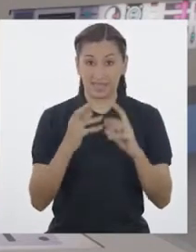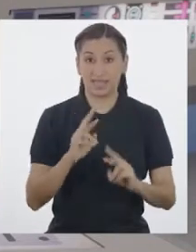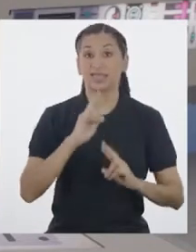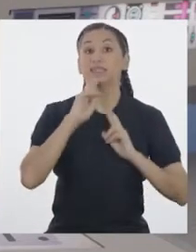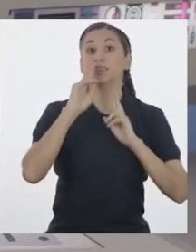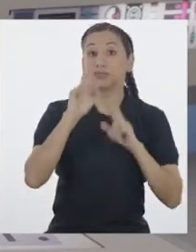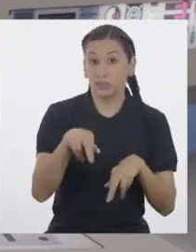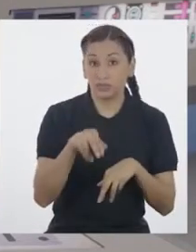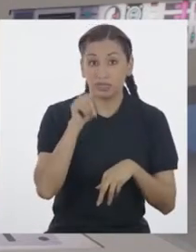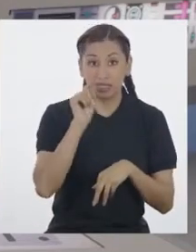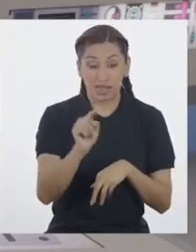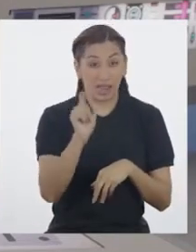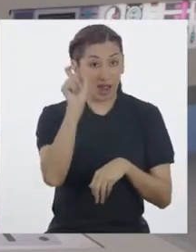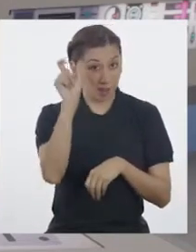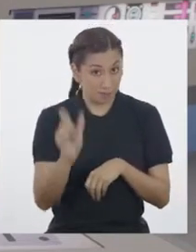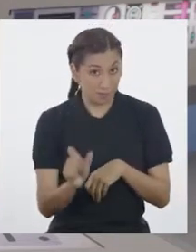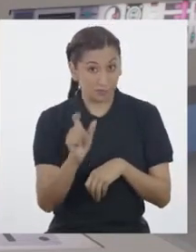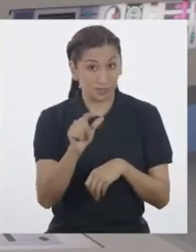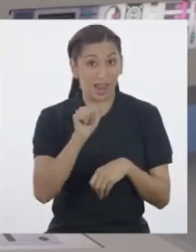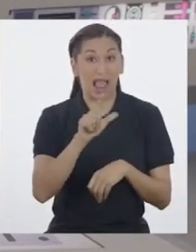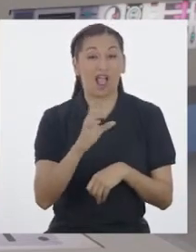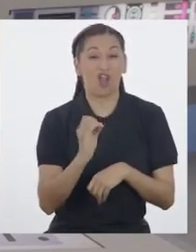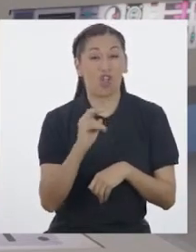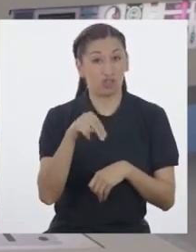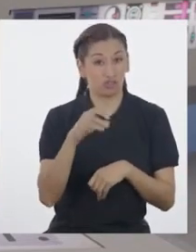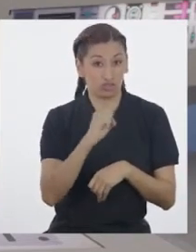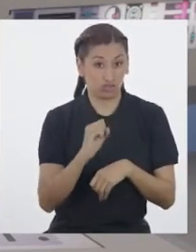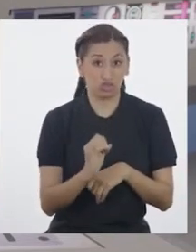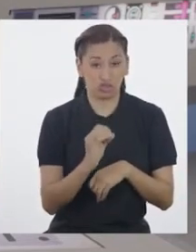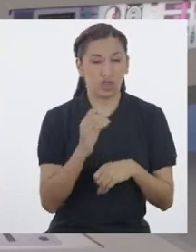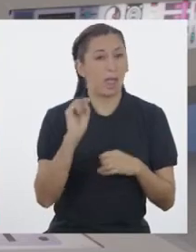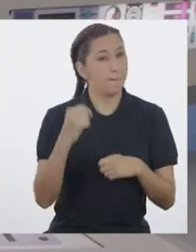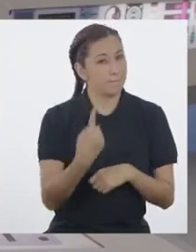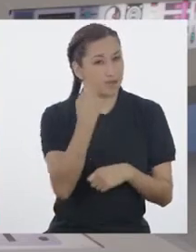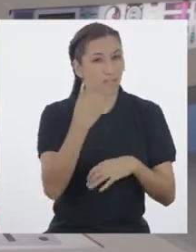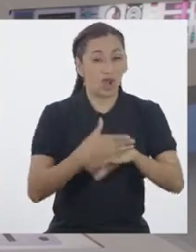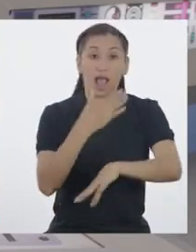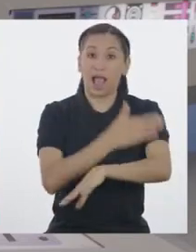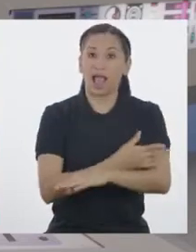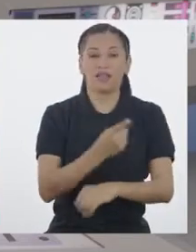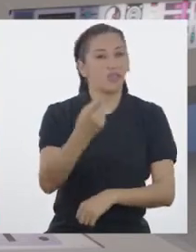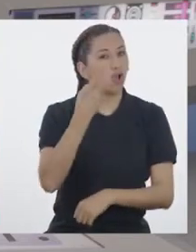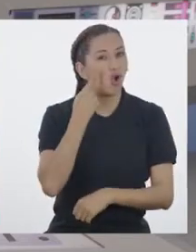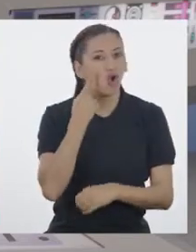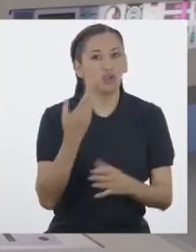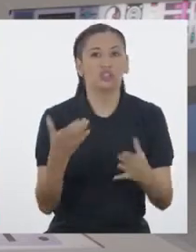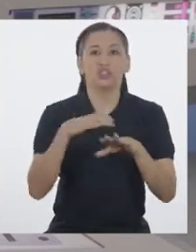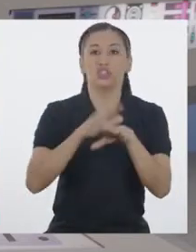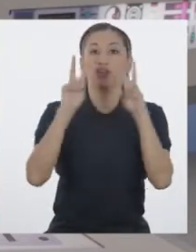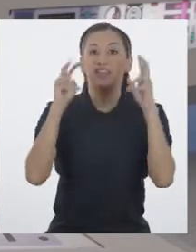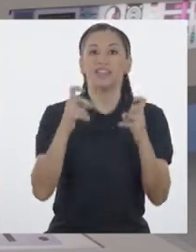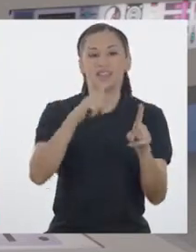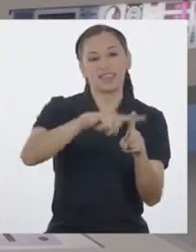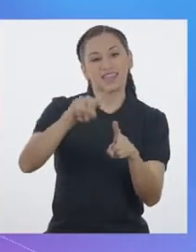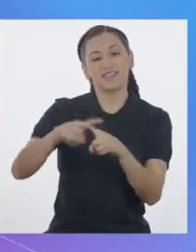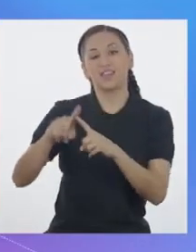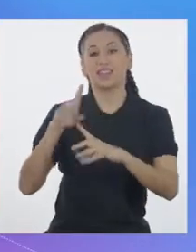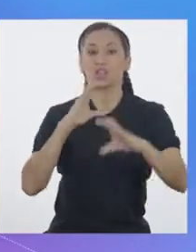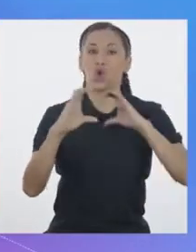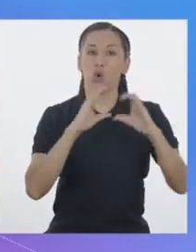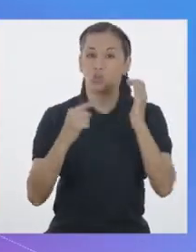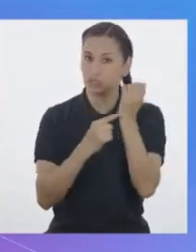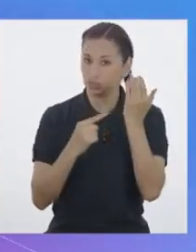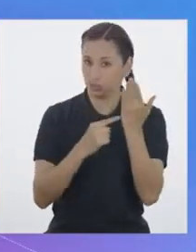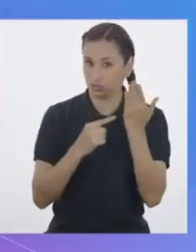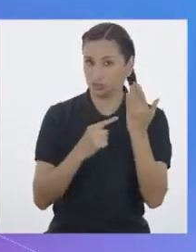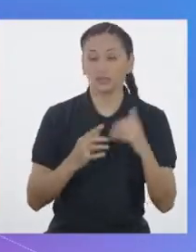Alonso es necesario que conozcamos más acerca de los medios de comunicación. Desde